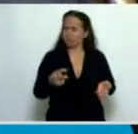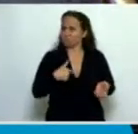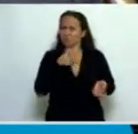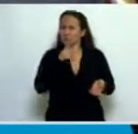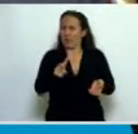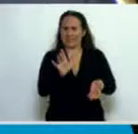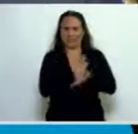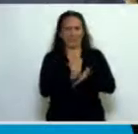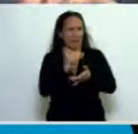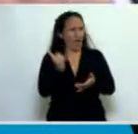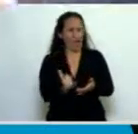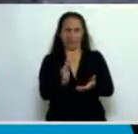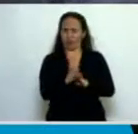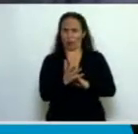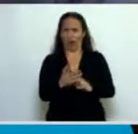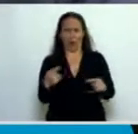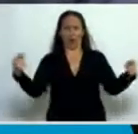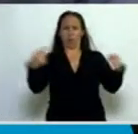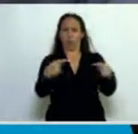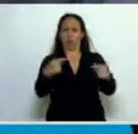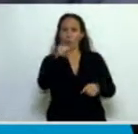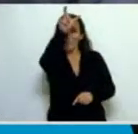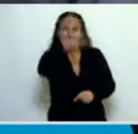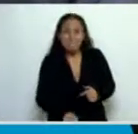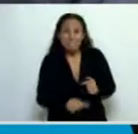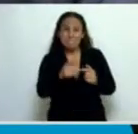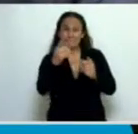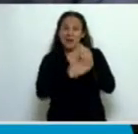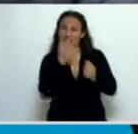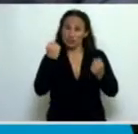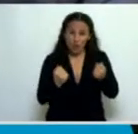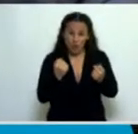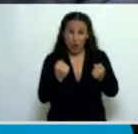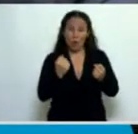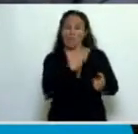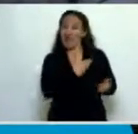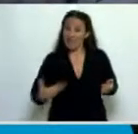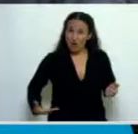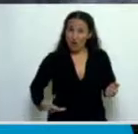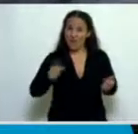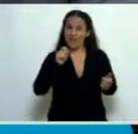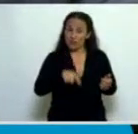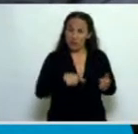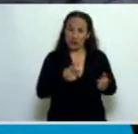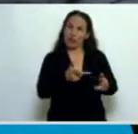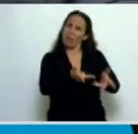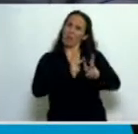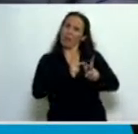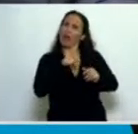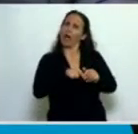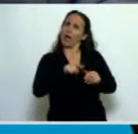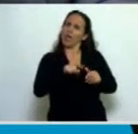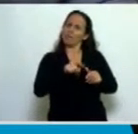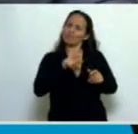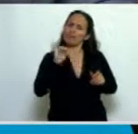paradójico que el Ministro de Economía de este gobierno nacional y popular entienda que es mejor y que está